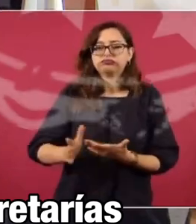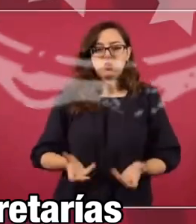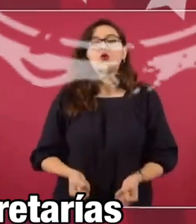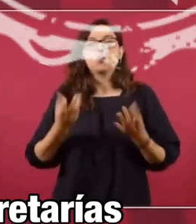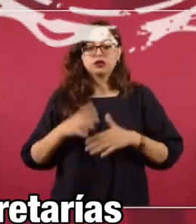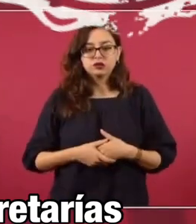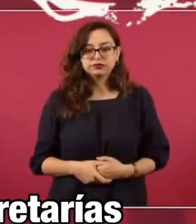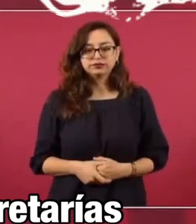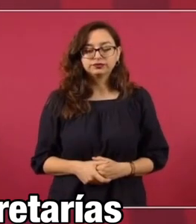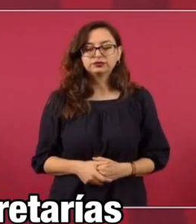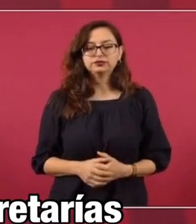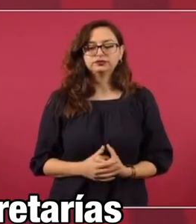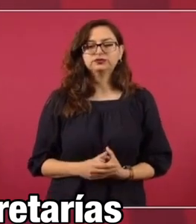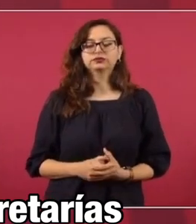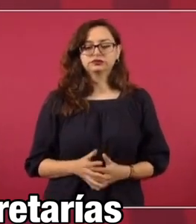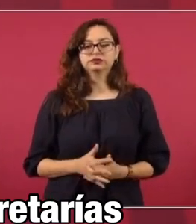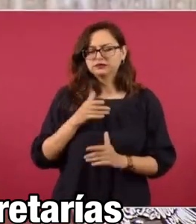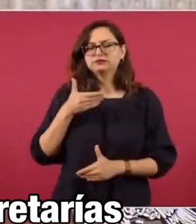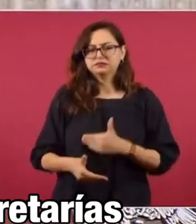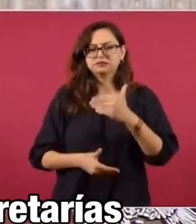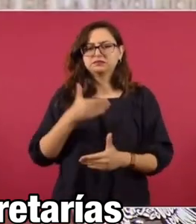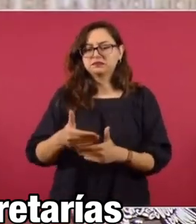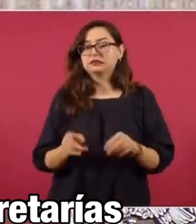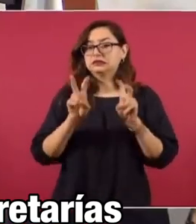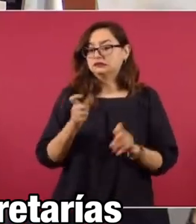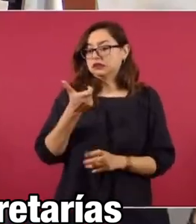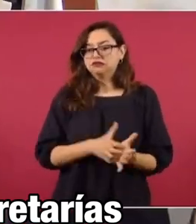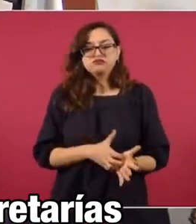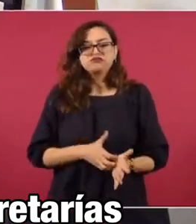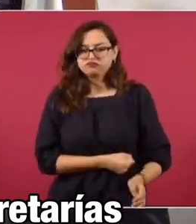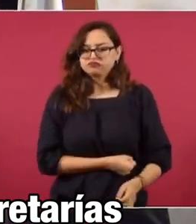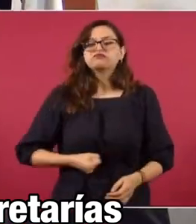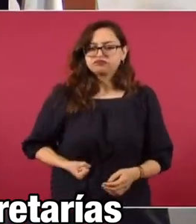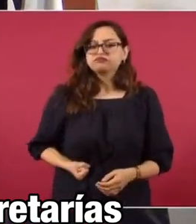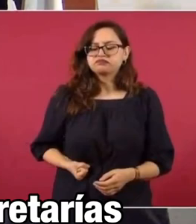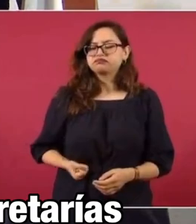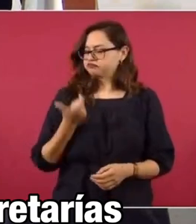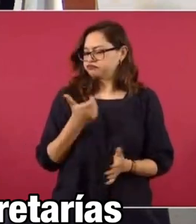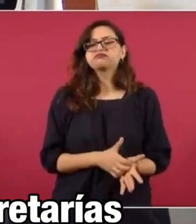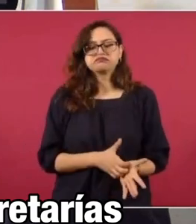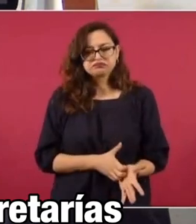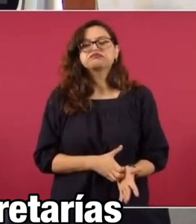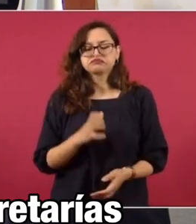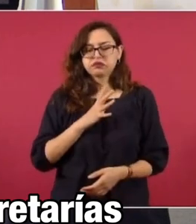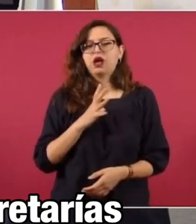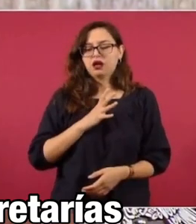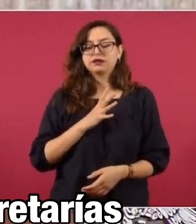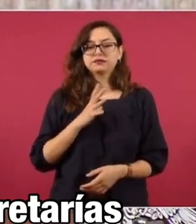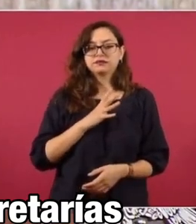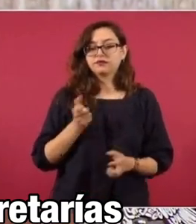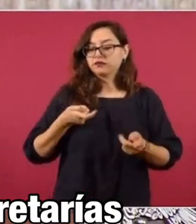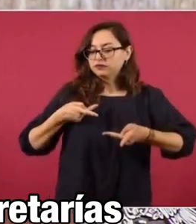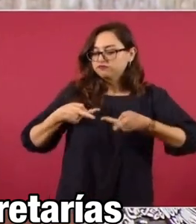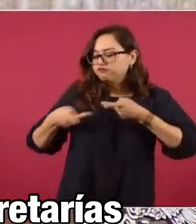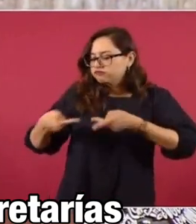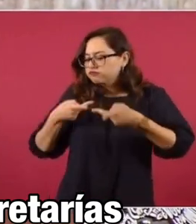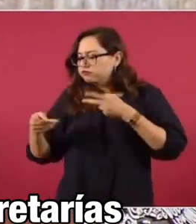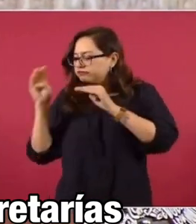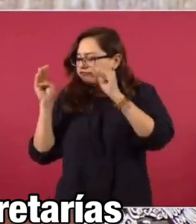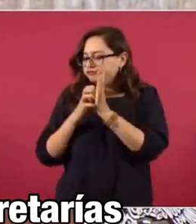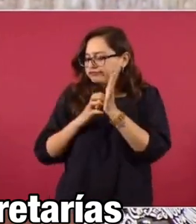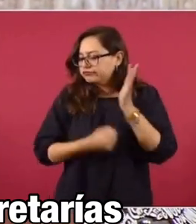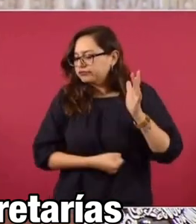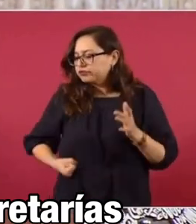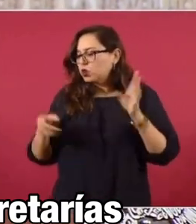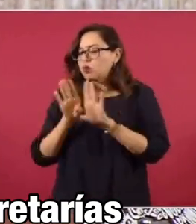He avanzado mucho para ahorrar. Hay un plan de autoridad, ya no es contratar edificios de